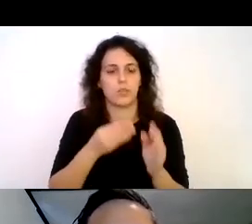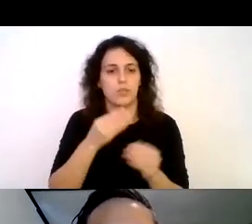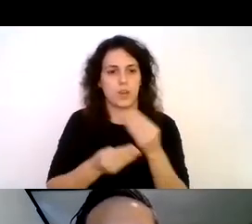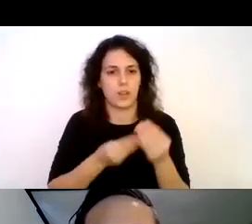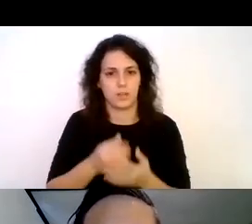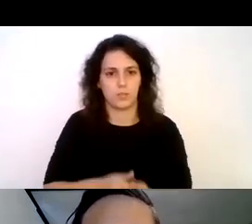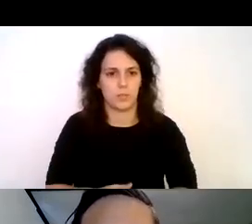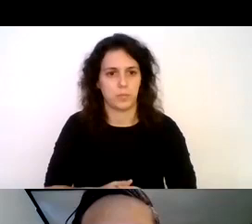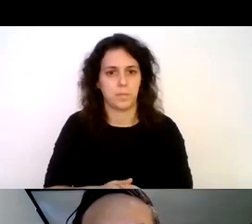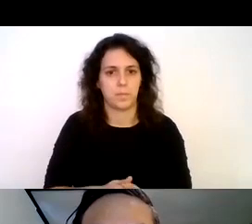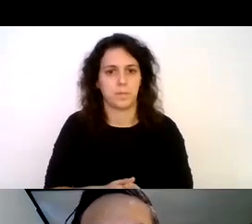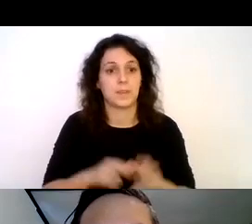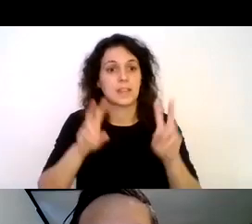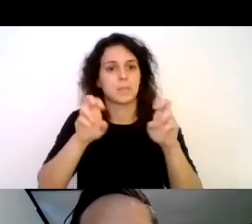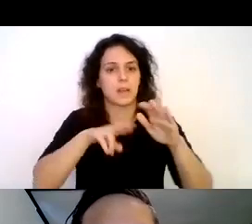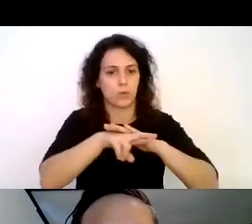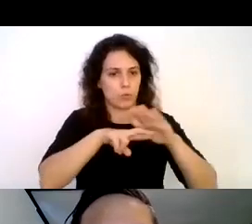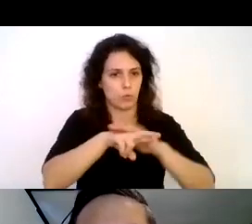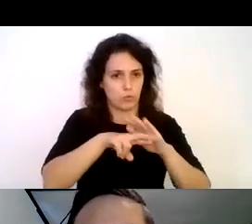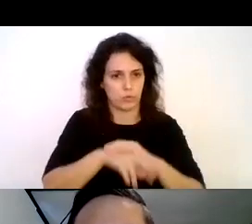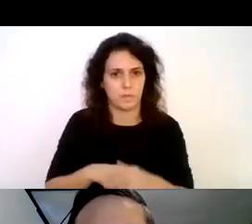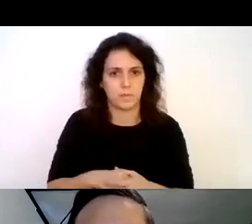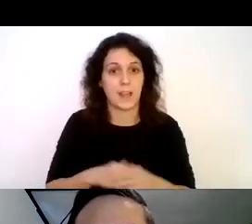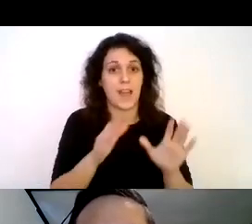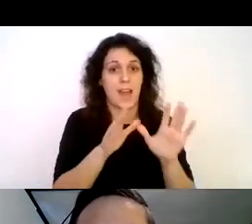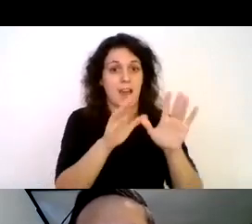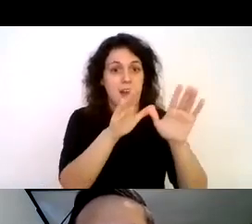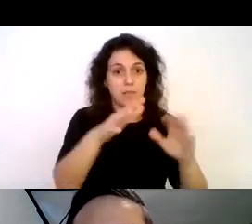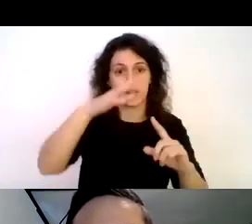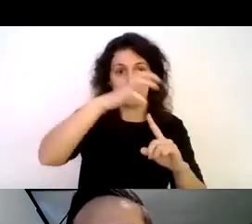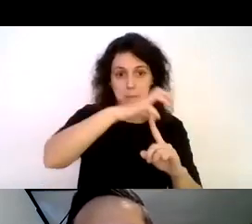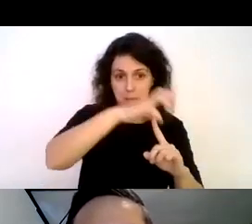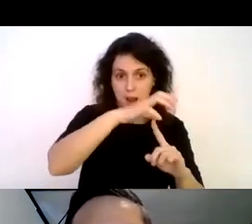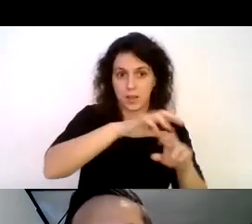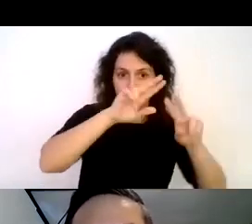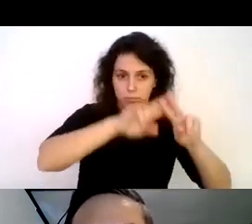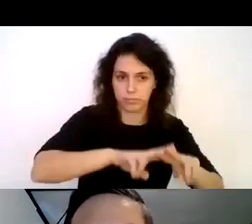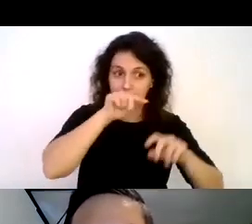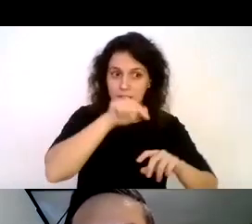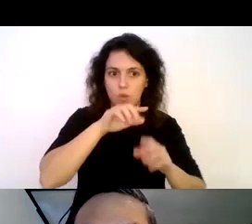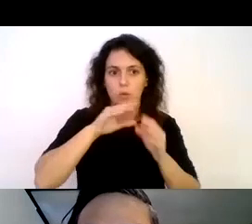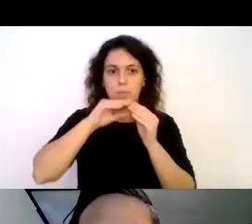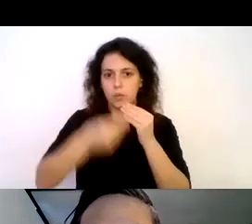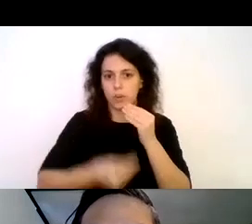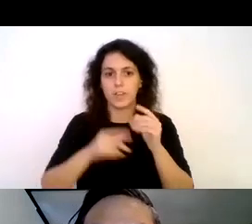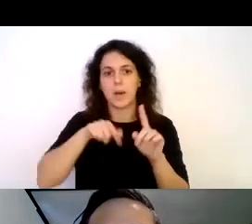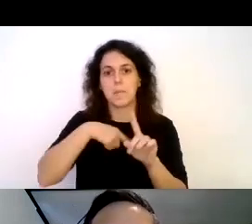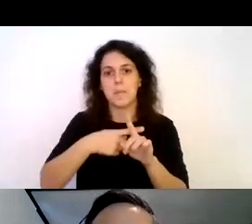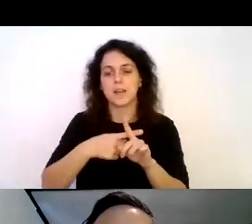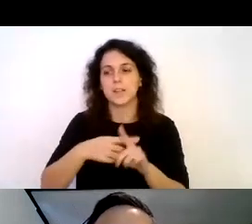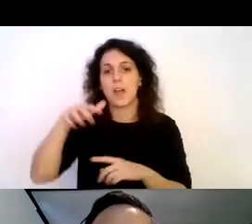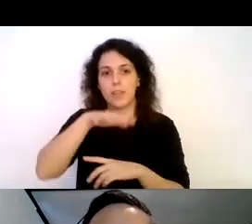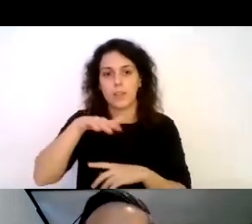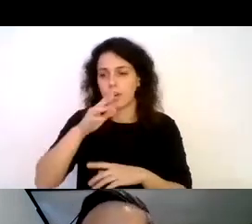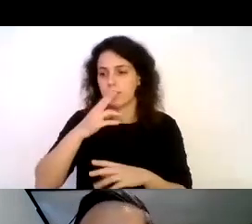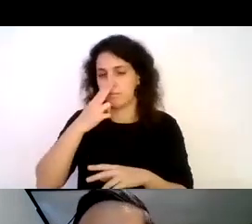Sobre los recursos, se estudiaron las aves presentes en el parque, esto con bibliografía y visitas a terreno para realizar censos